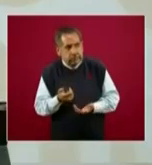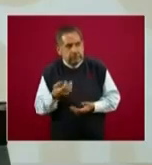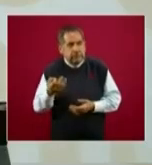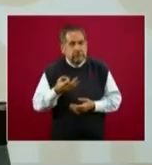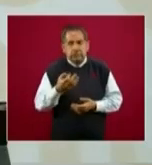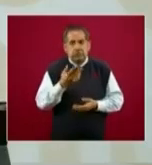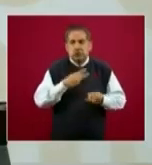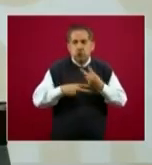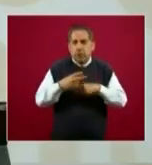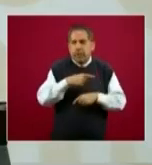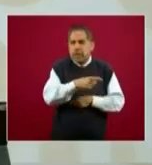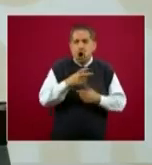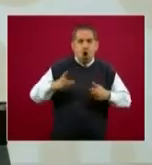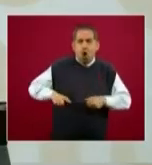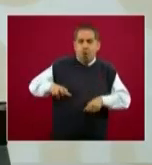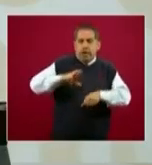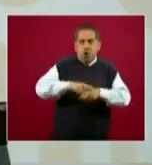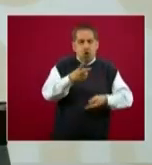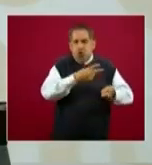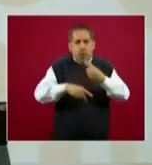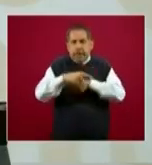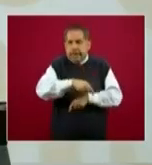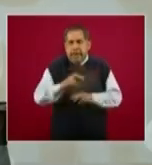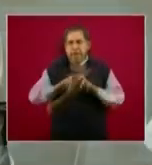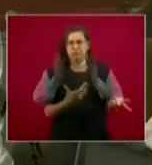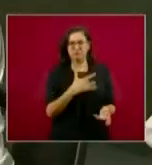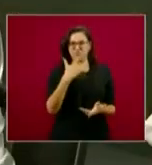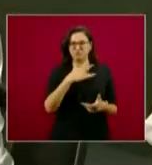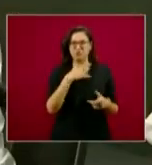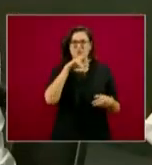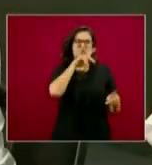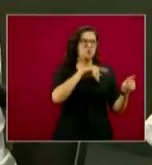lo que no le preguntó. Ahí está.